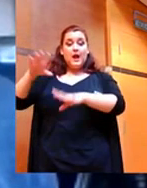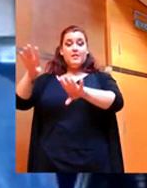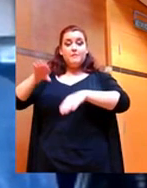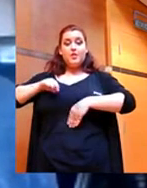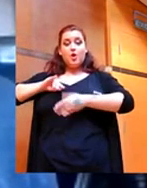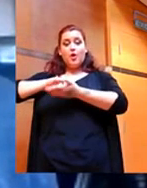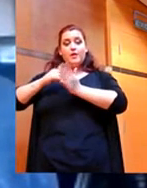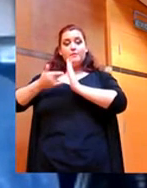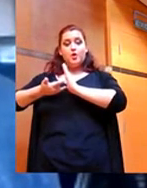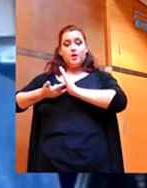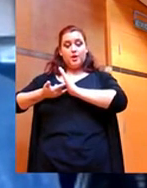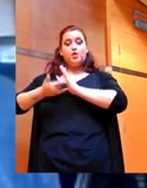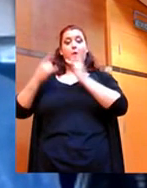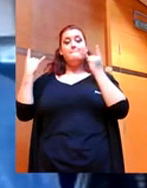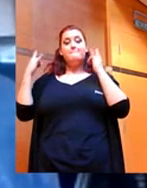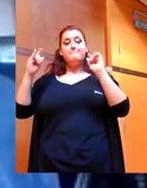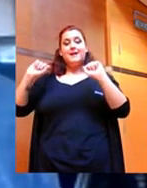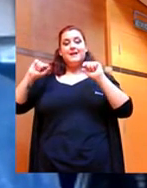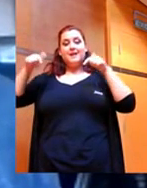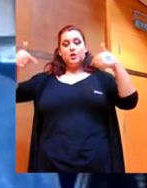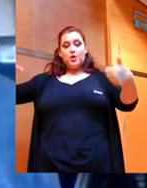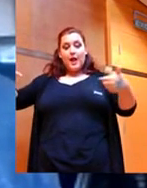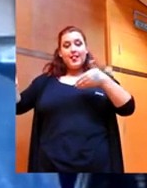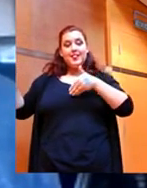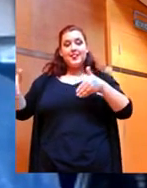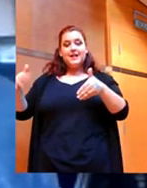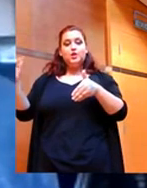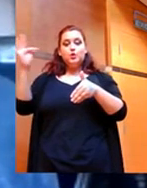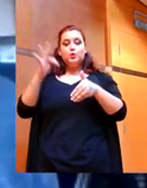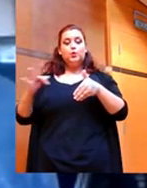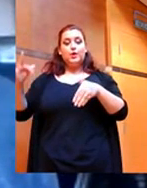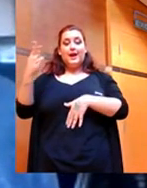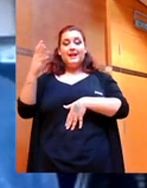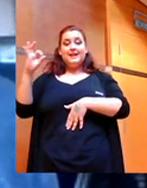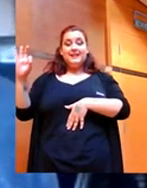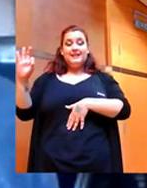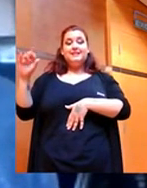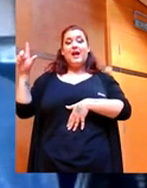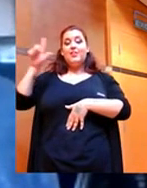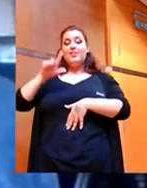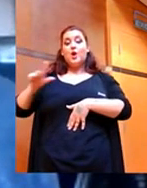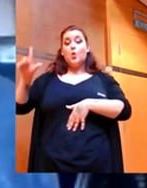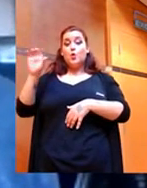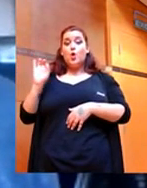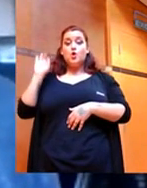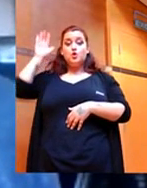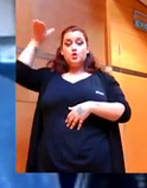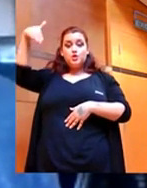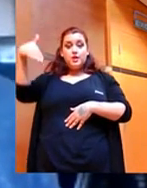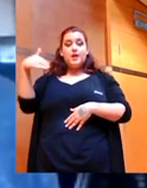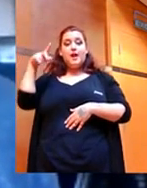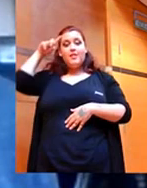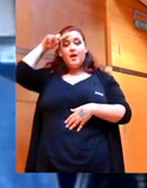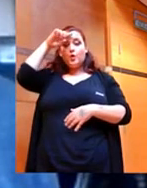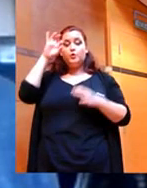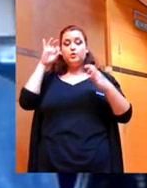con el Parque Natural del Turia el pasado 30 de julio. La propia Consejería de Agricultura, a solitud de esta casa, aprobó la prórroga de la